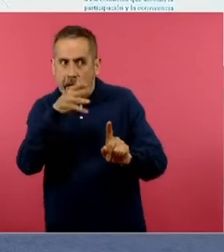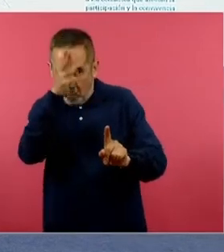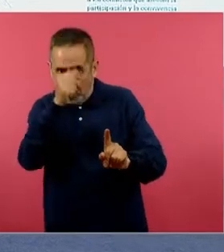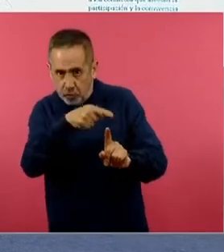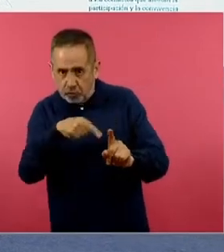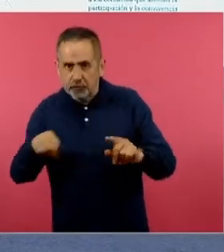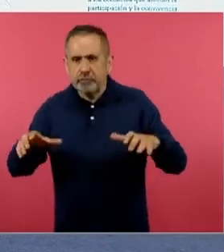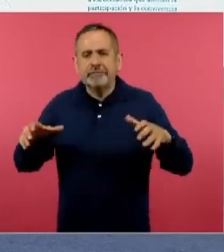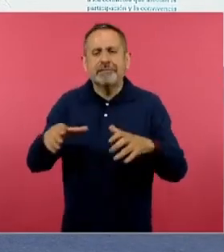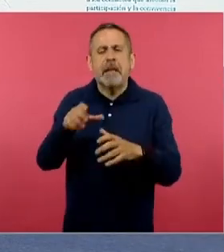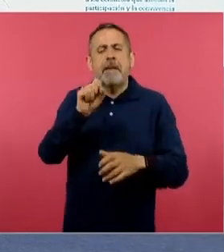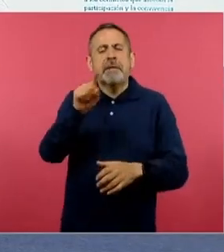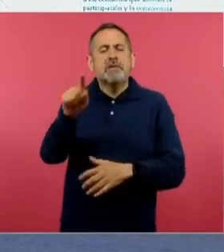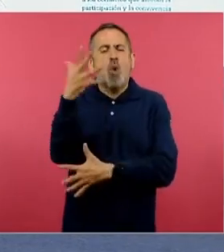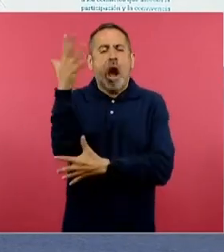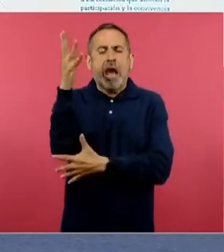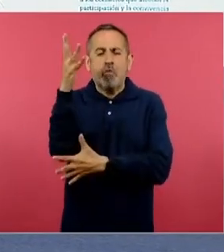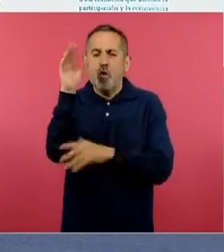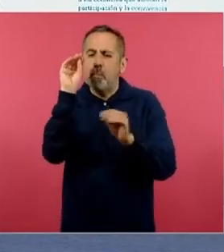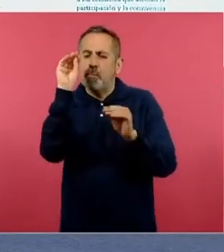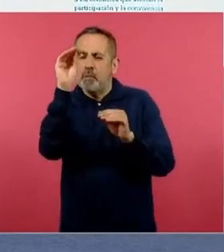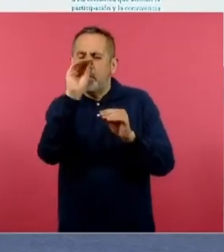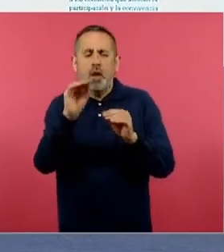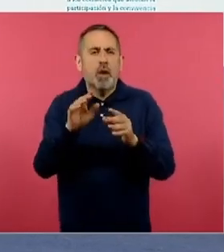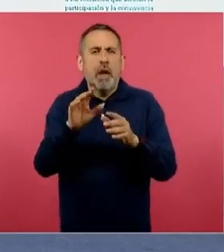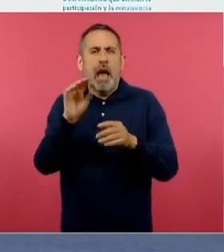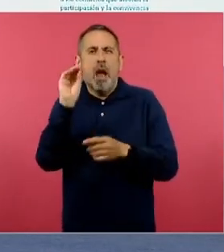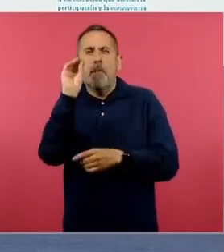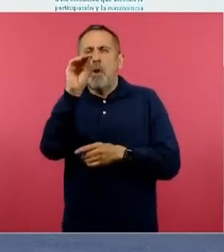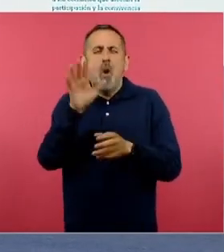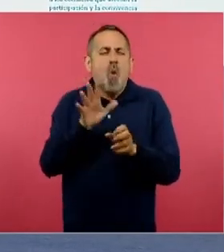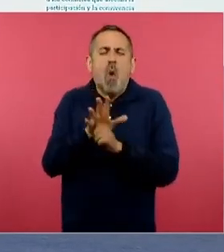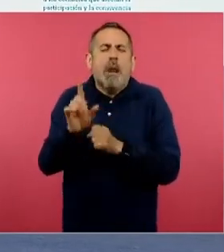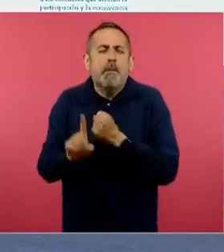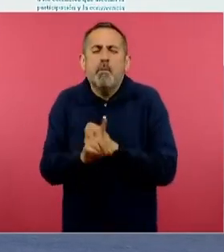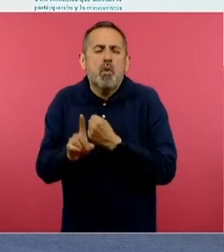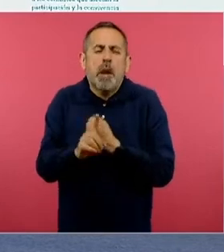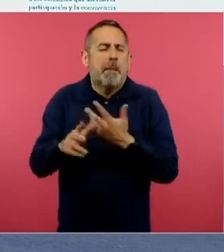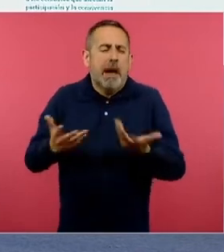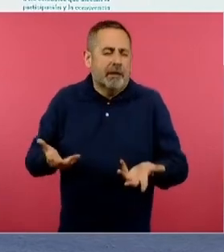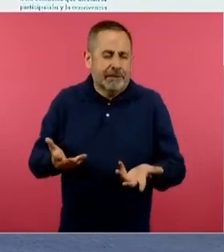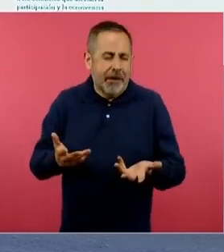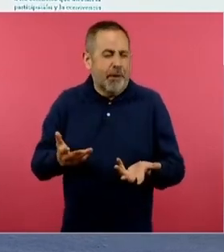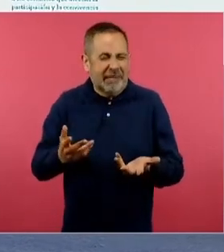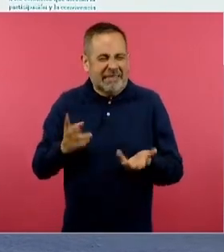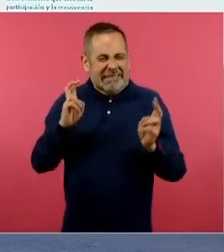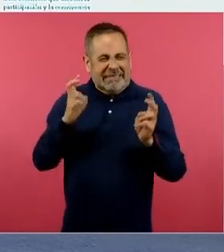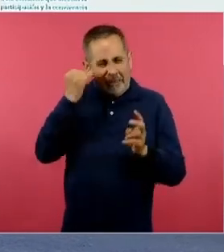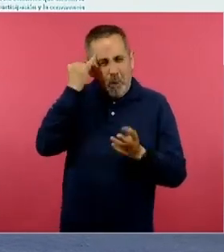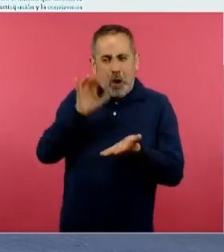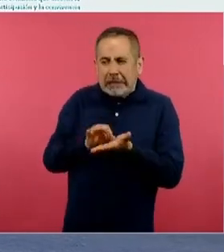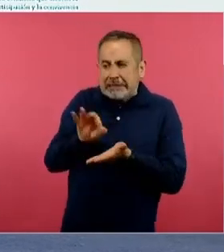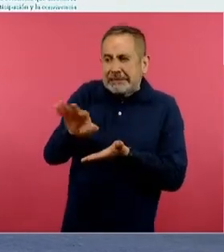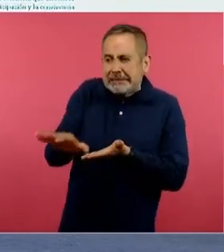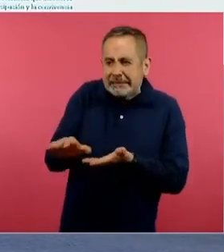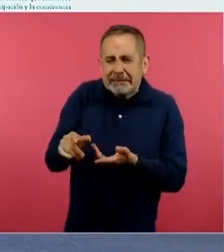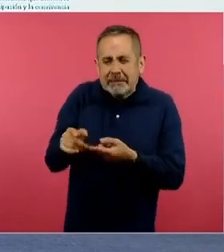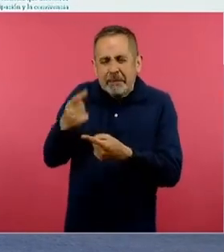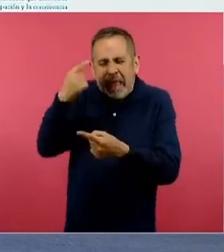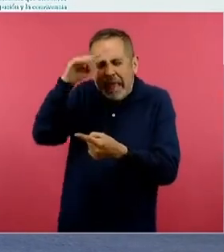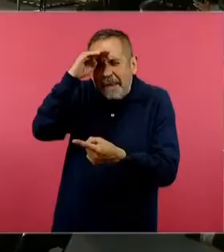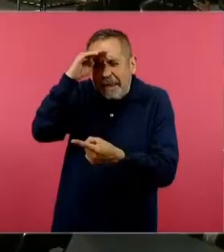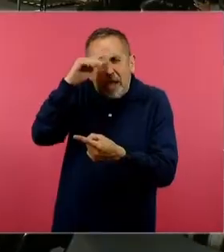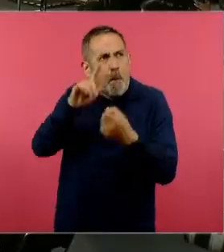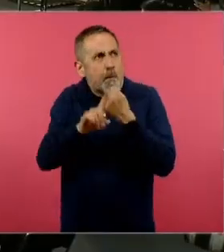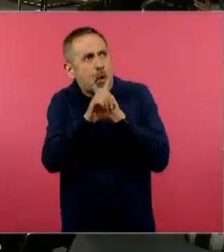trabajar la estructura de un árbol y vamos a colocar problemáticas, fomentando el proceso crítico del pensamiento de